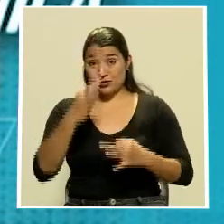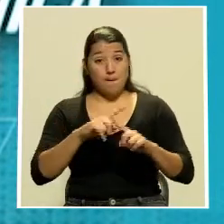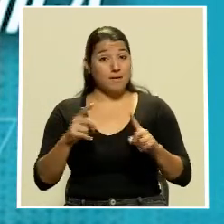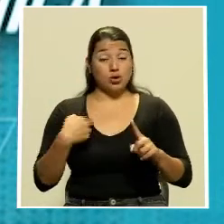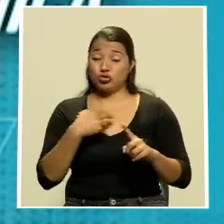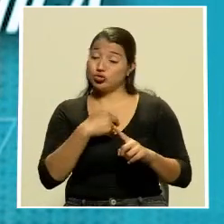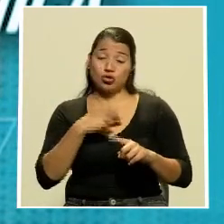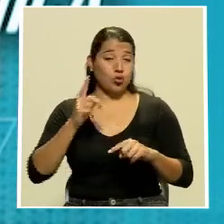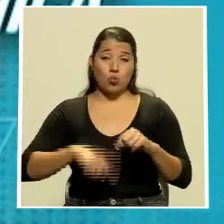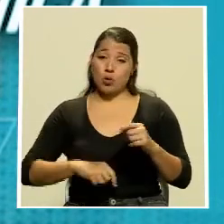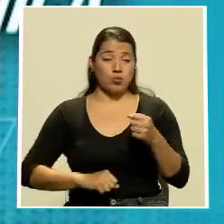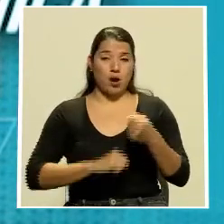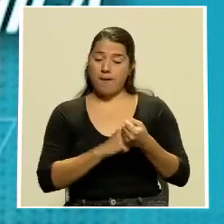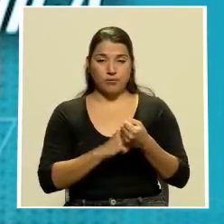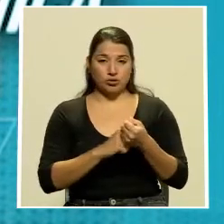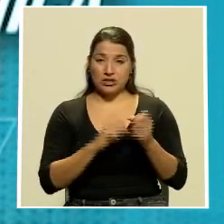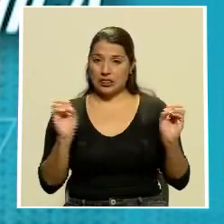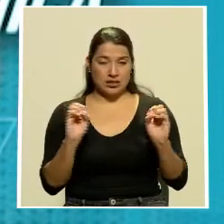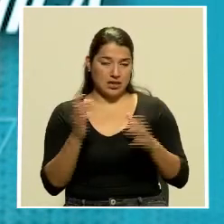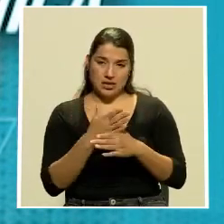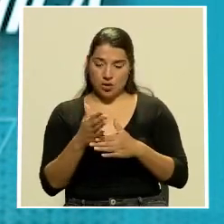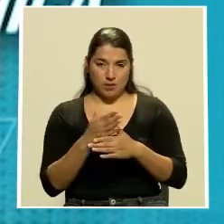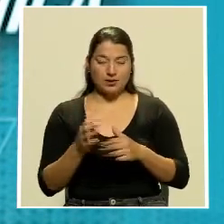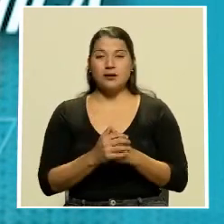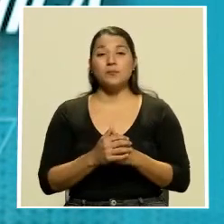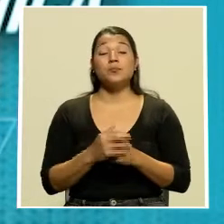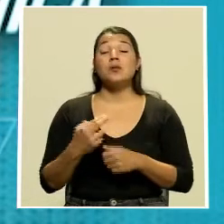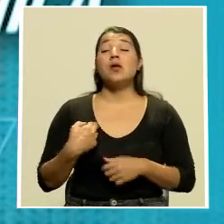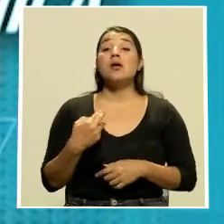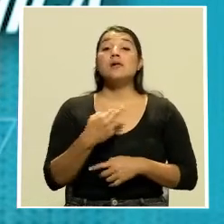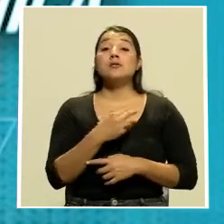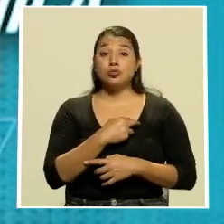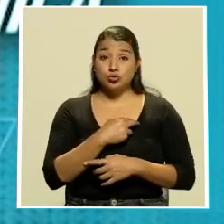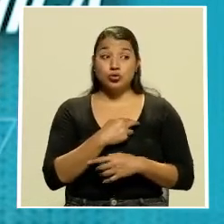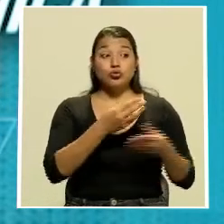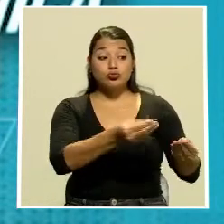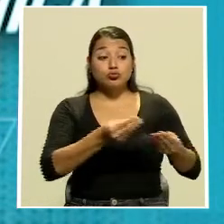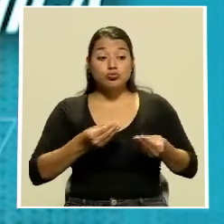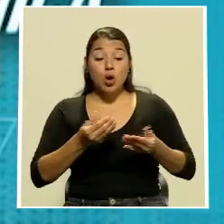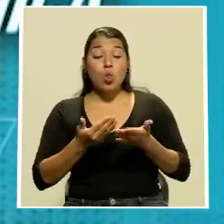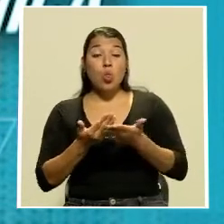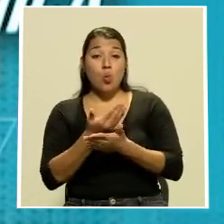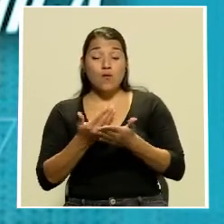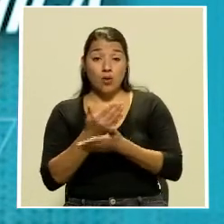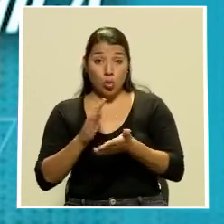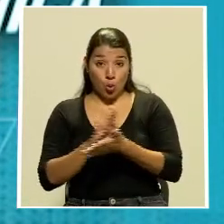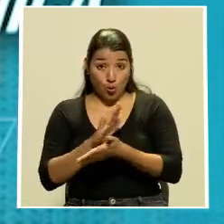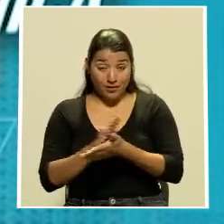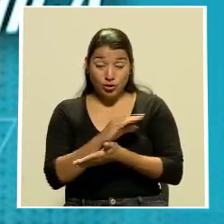acuerpar ni compartir. Recogemos el nuevo documento y le reitero,